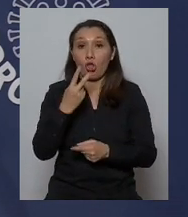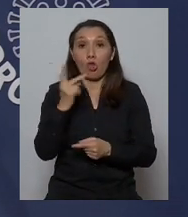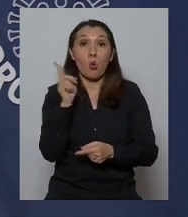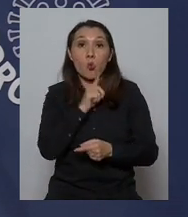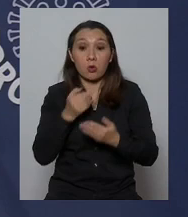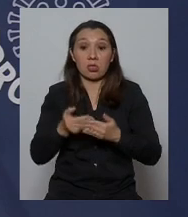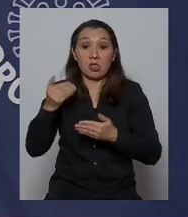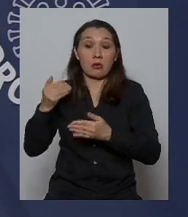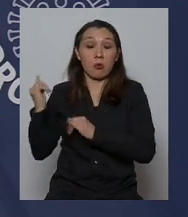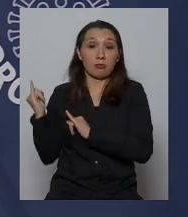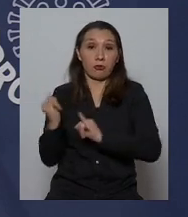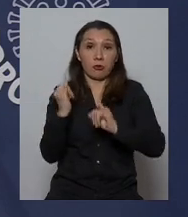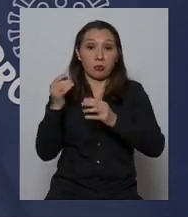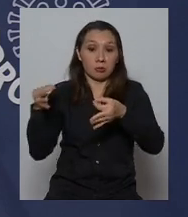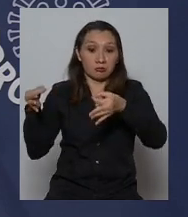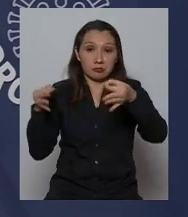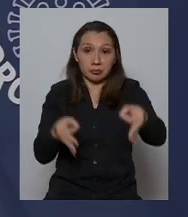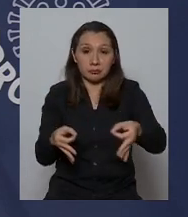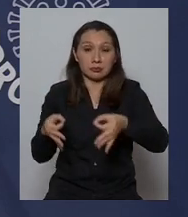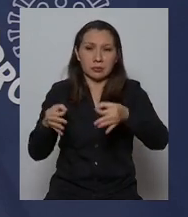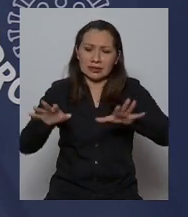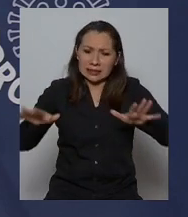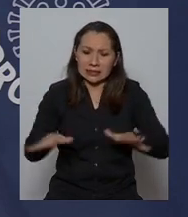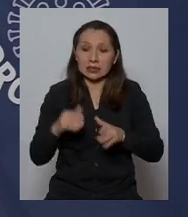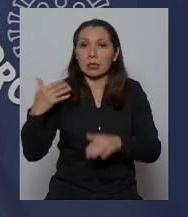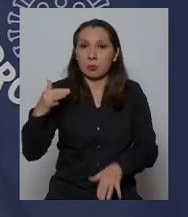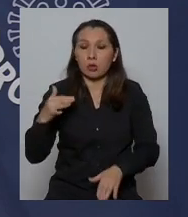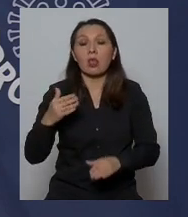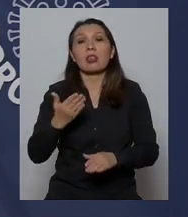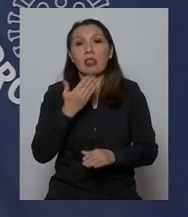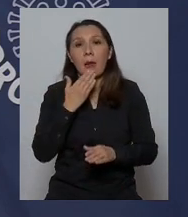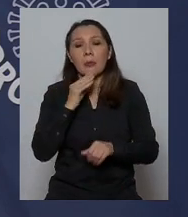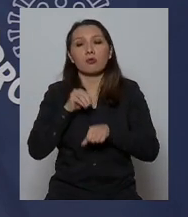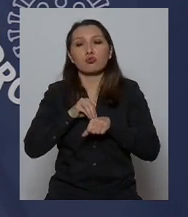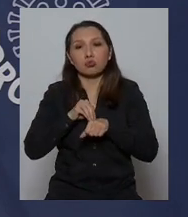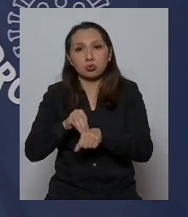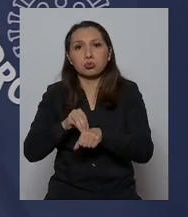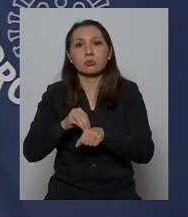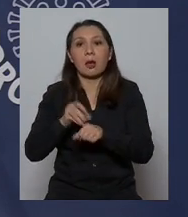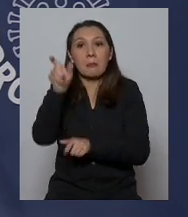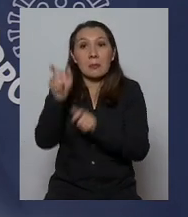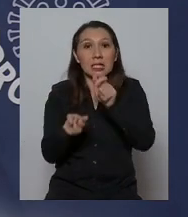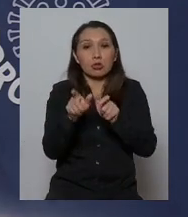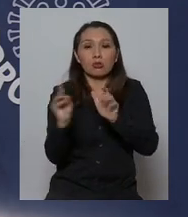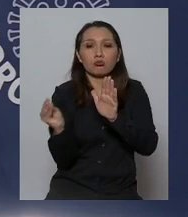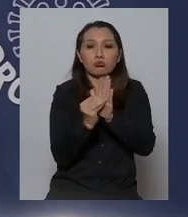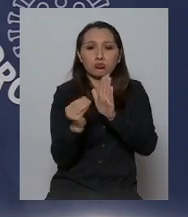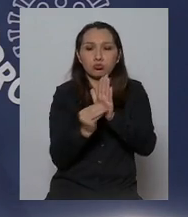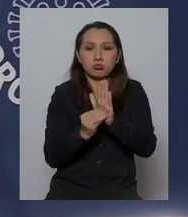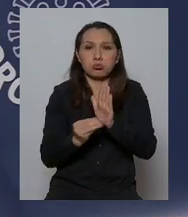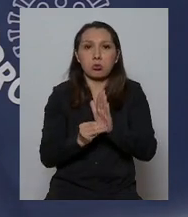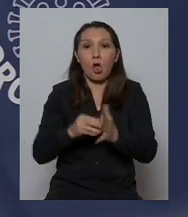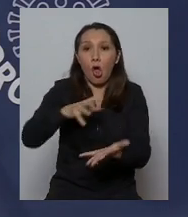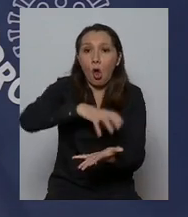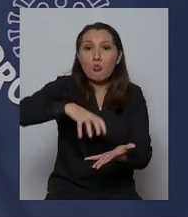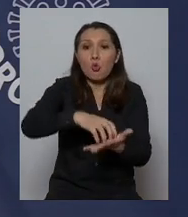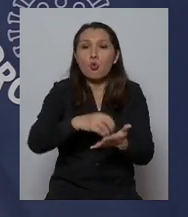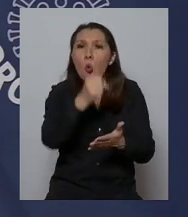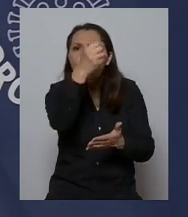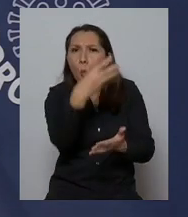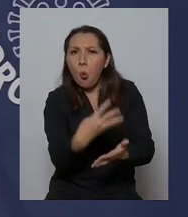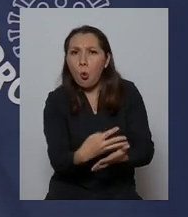informes y con un esfuerzo importante se han notificado los casos se han inscrito los casos comunales